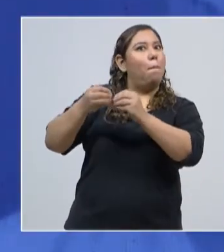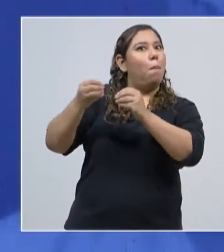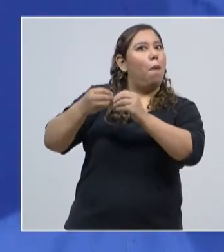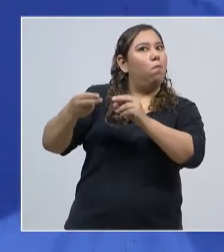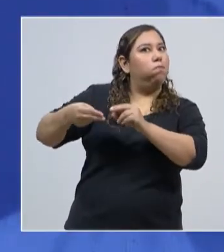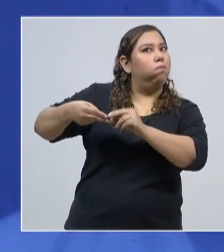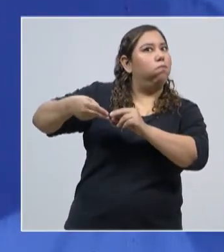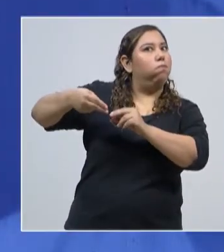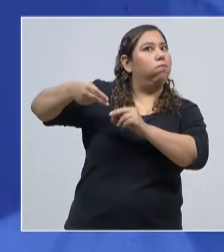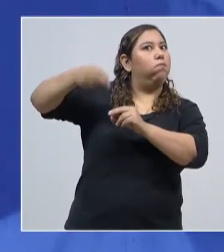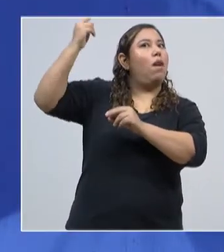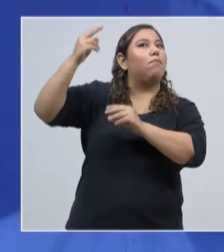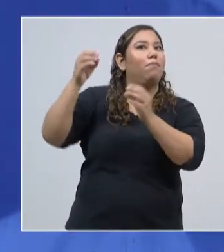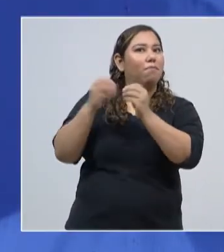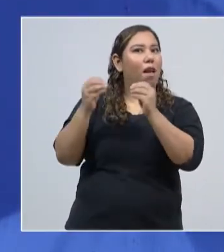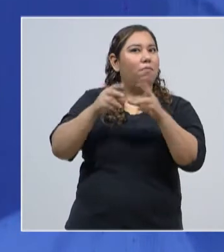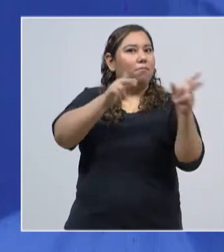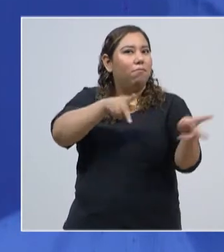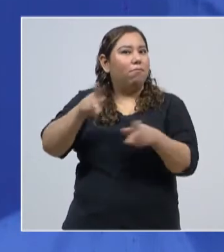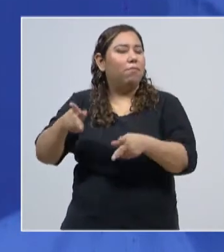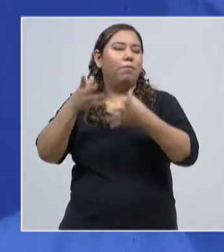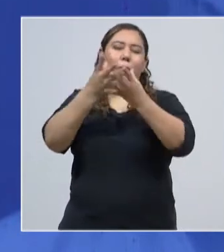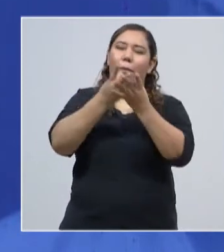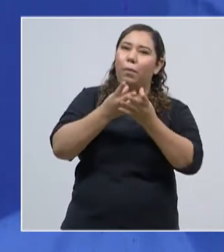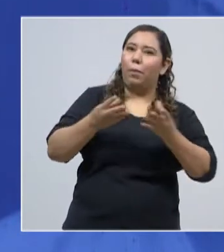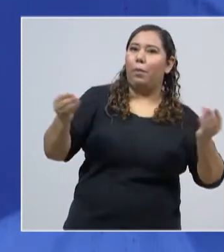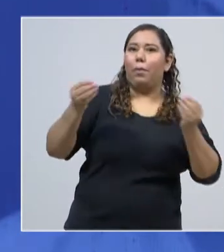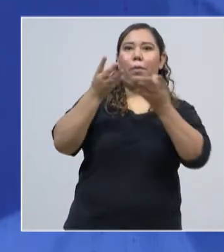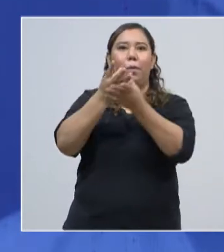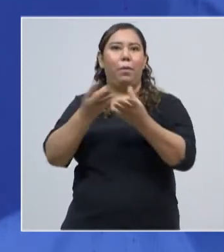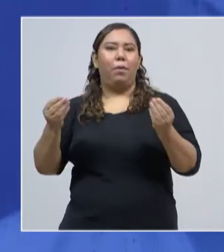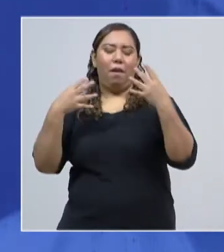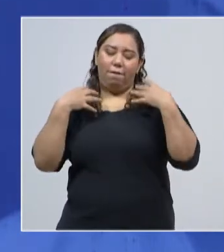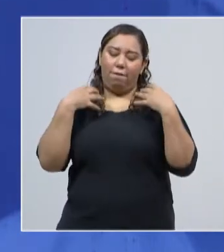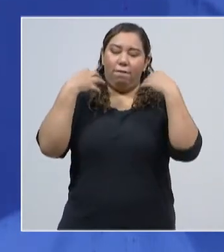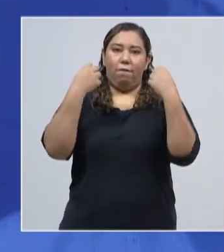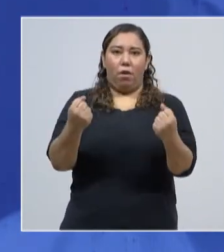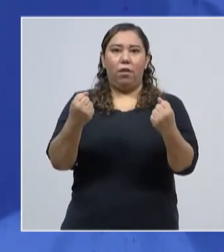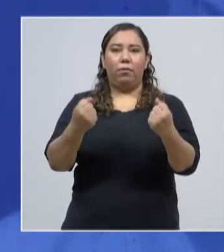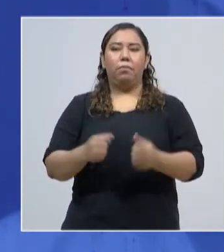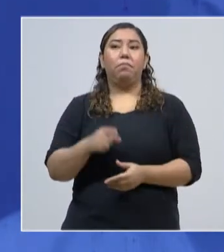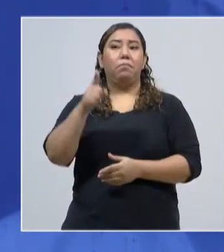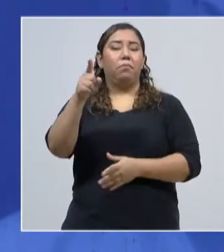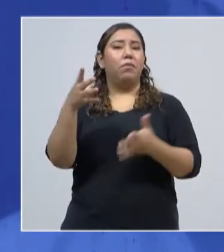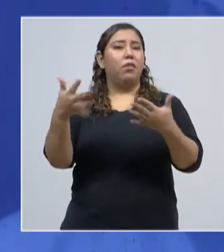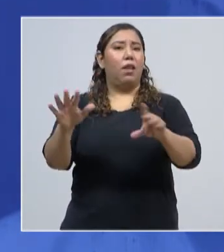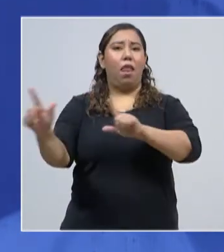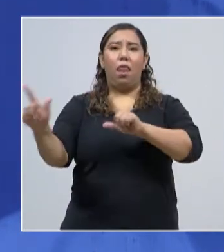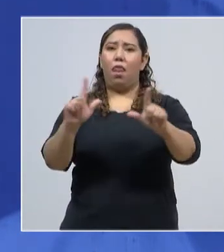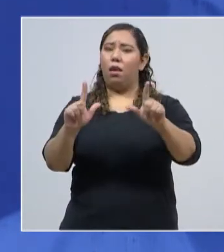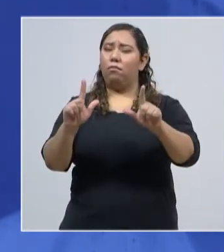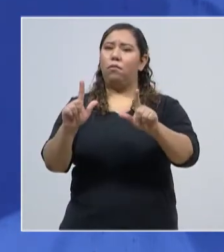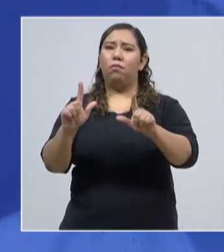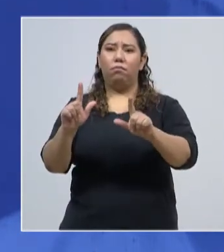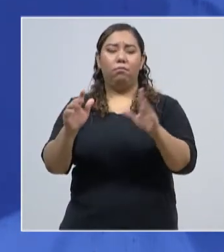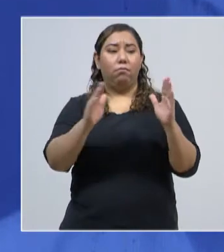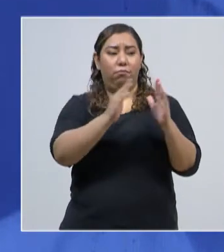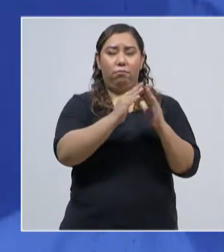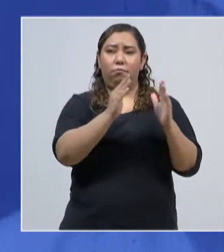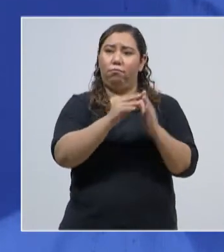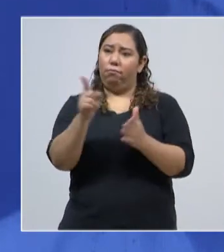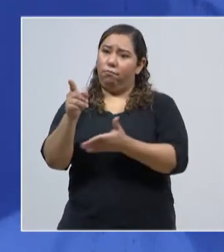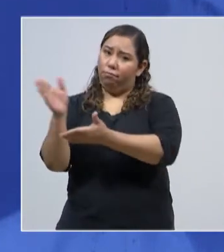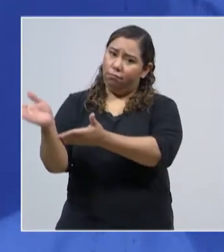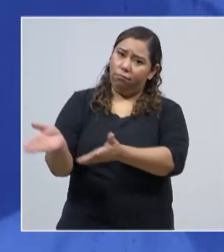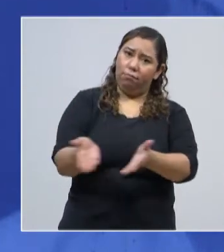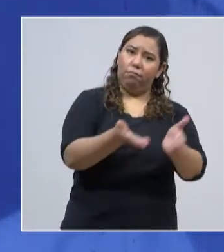y que no lamentemos decesos y continuemos viendo personas que se recuperan y vuelven a sus viviendas con sus familias